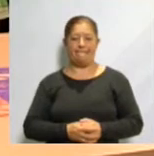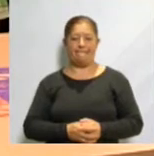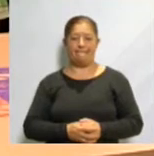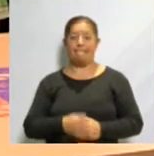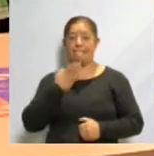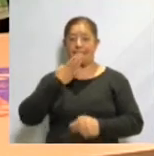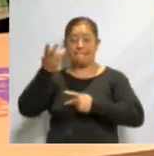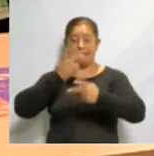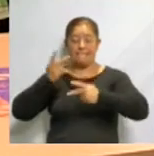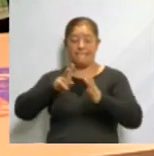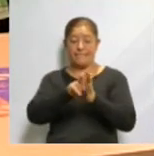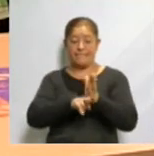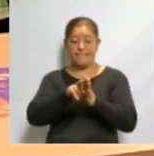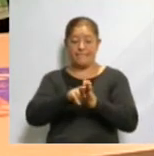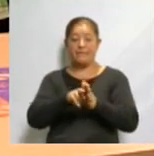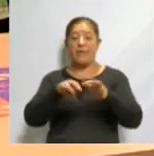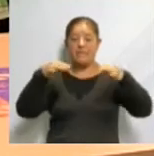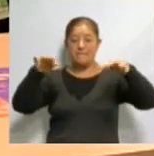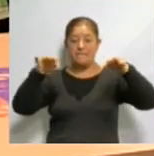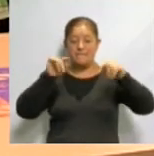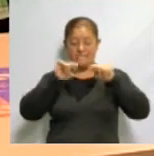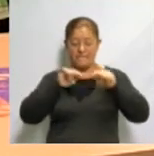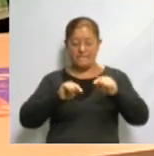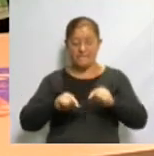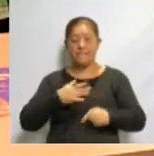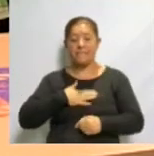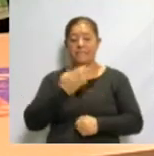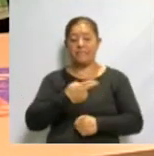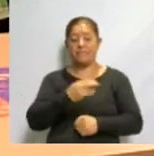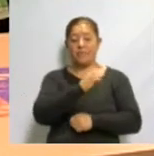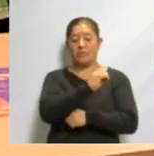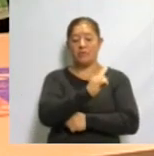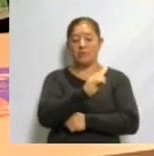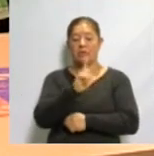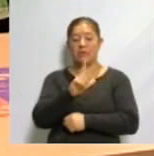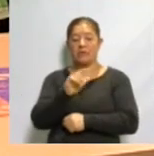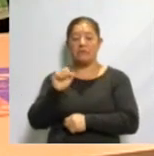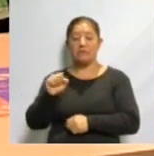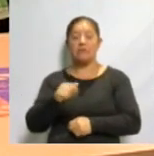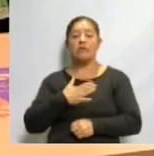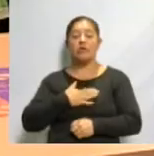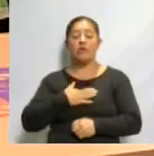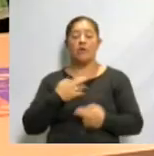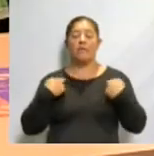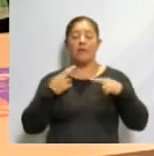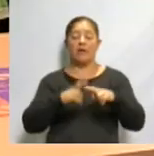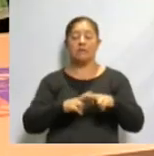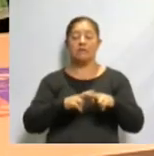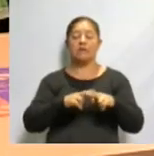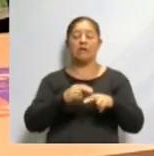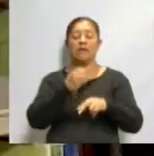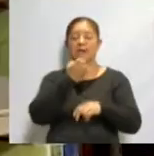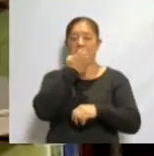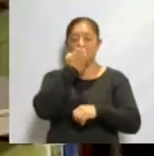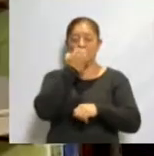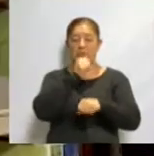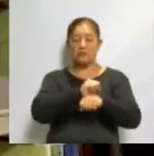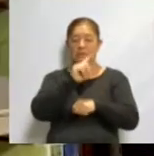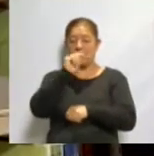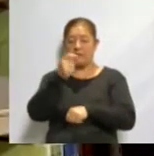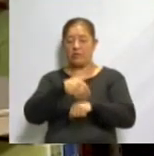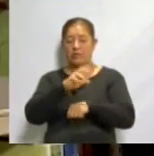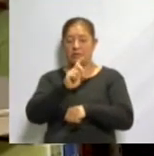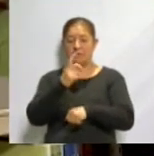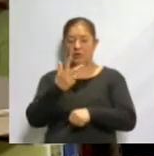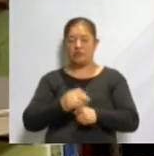Bienvenidos a la cápsula papel picado. Mi nombre es Oscar Octavio Lara Saldaña y soy docente de la Escuela Secundaria Técnica número 38. Cuando se